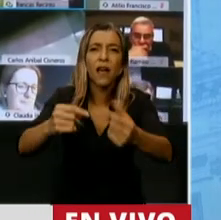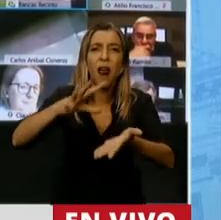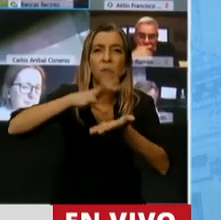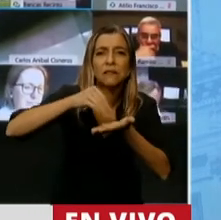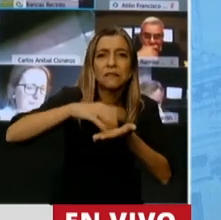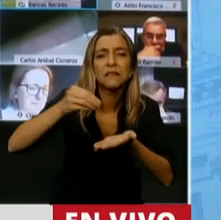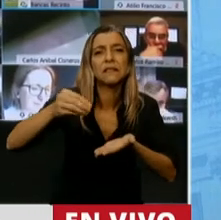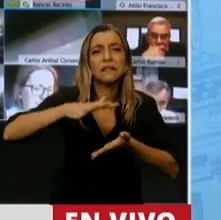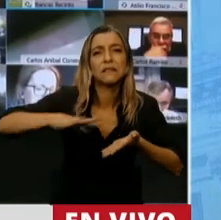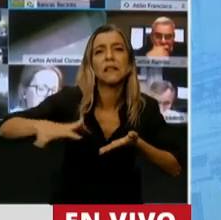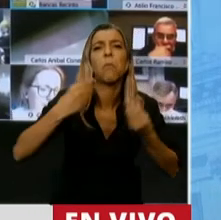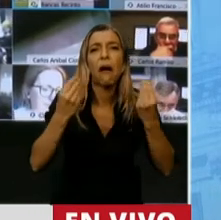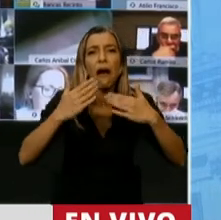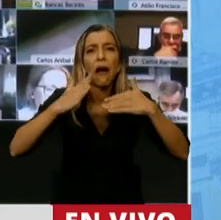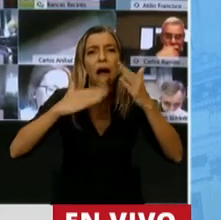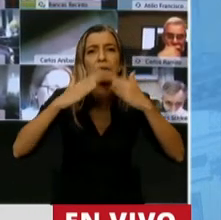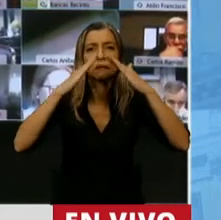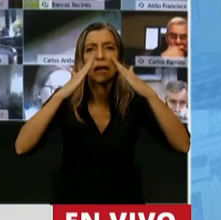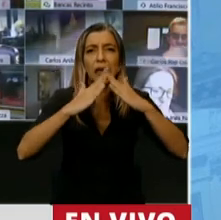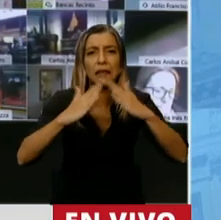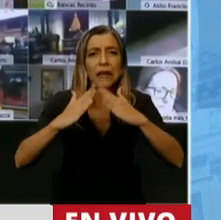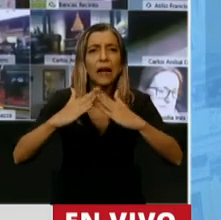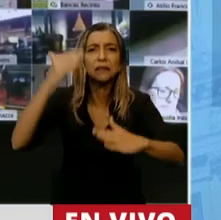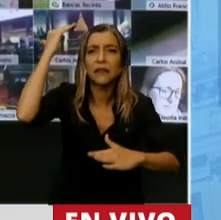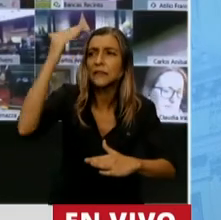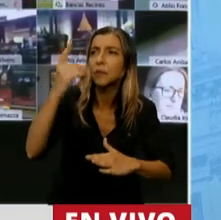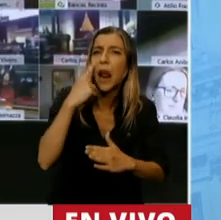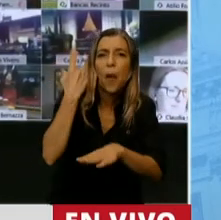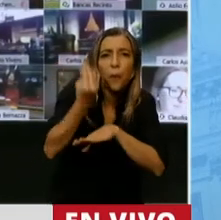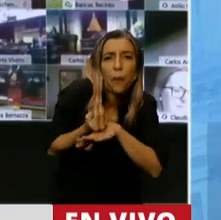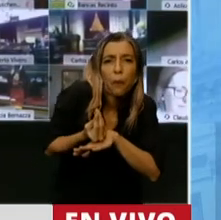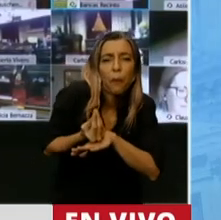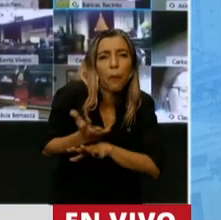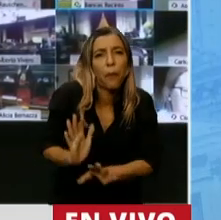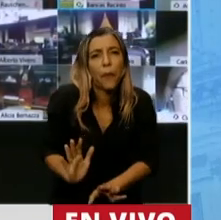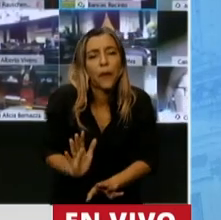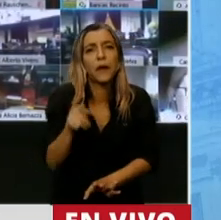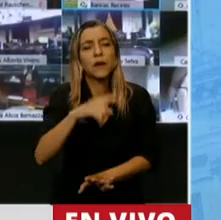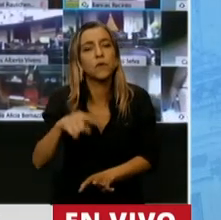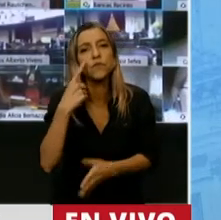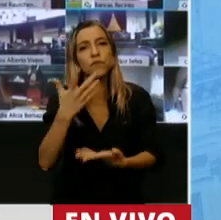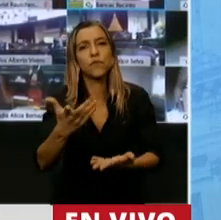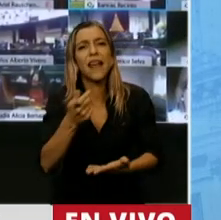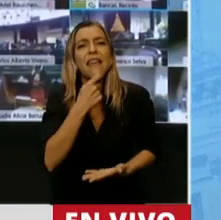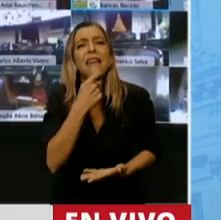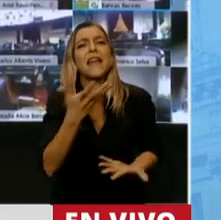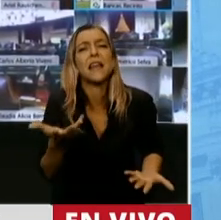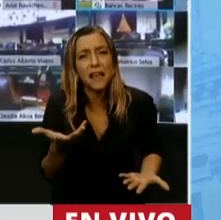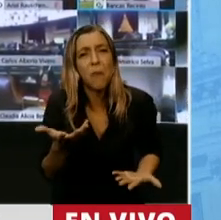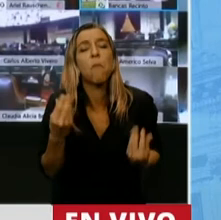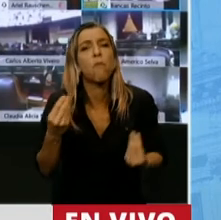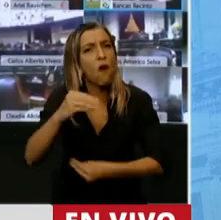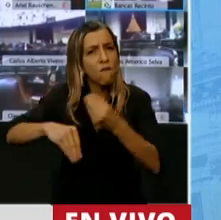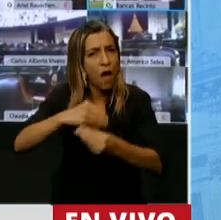y un techo para poder vivir. Que están mostrando un gran ejemplo de que esas familias no se